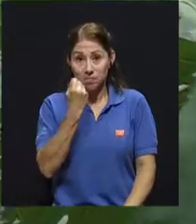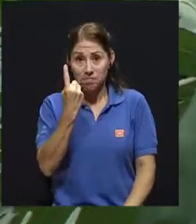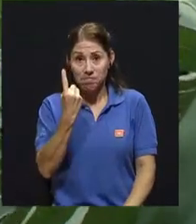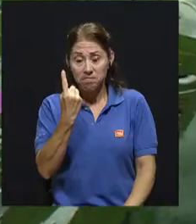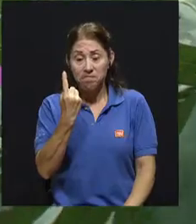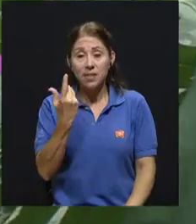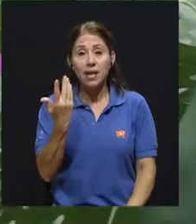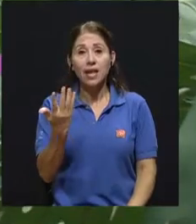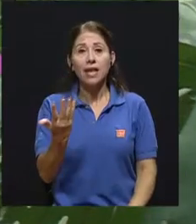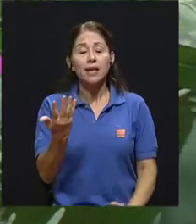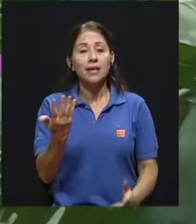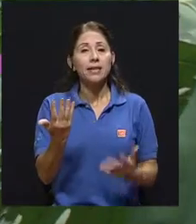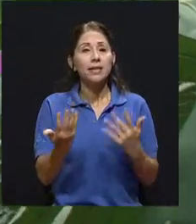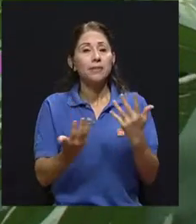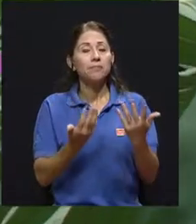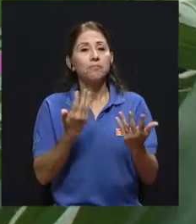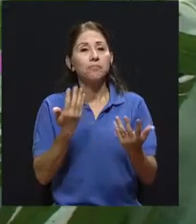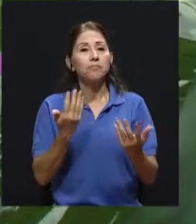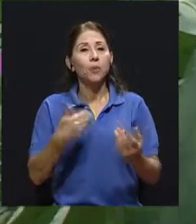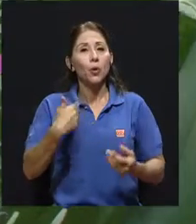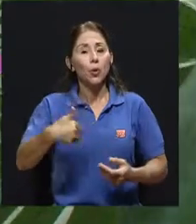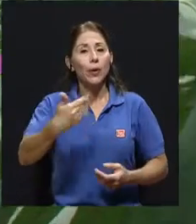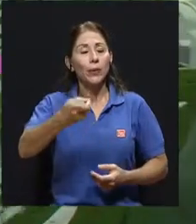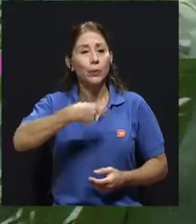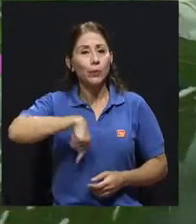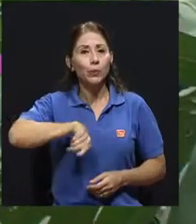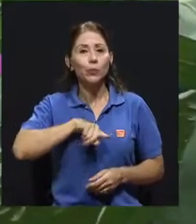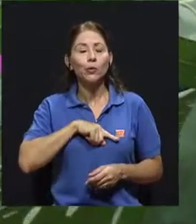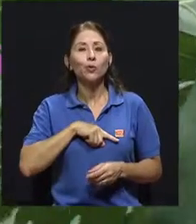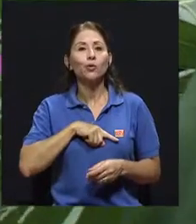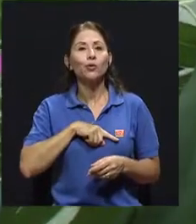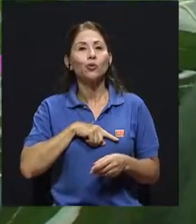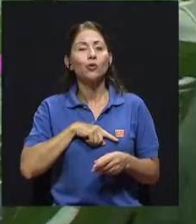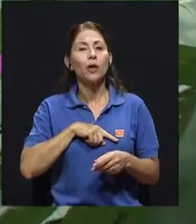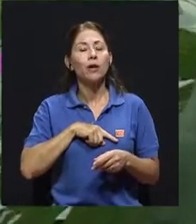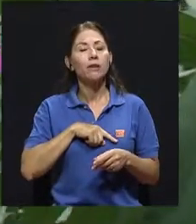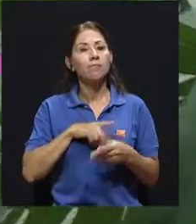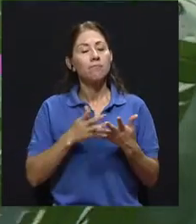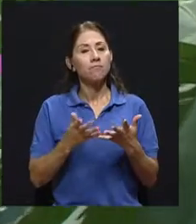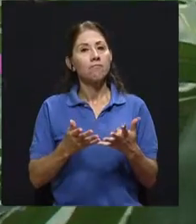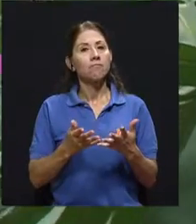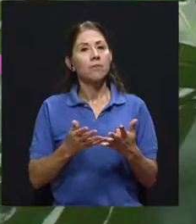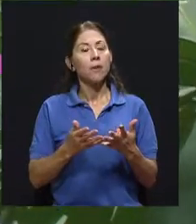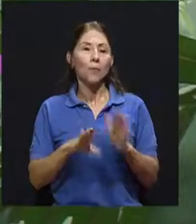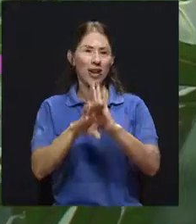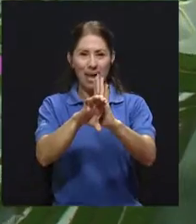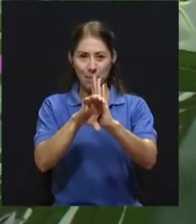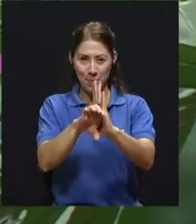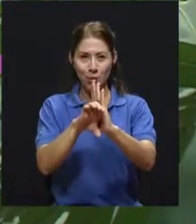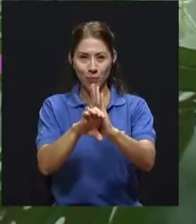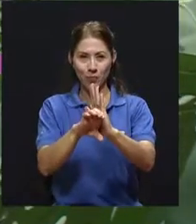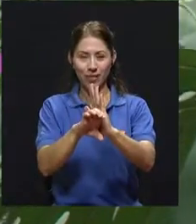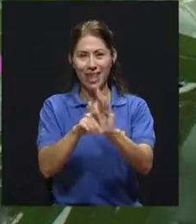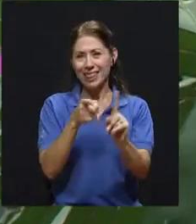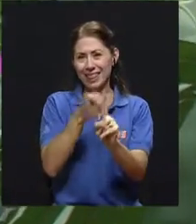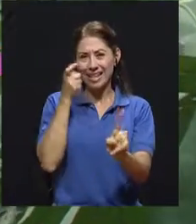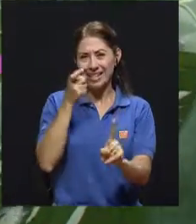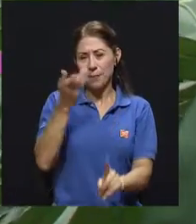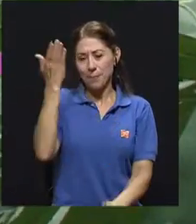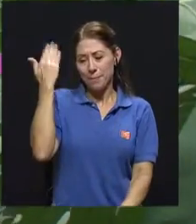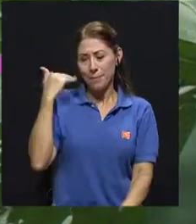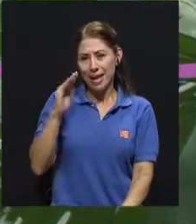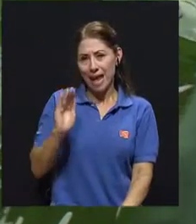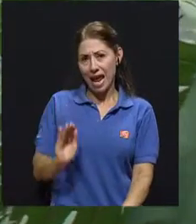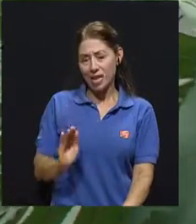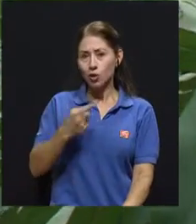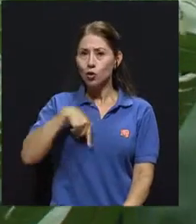A la hora de que nosotros comenzamos a reconocer en el espejo, por ejemplo, de pequeños, de que ese